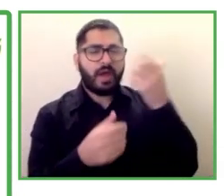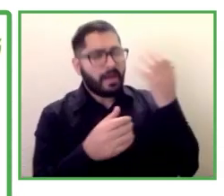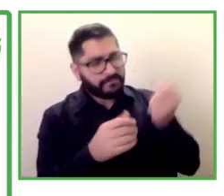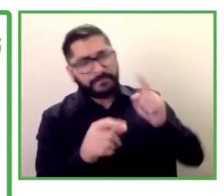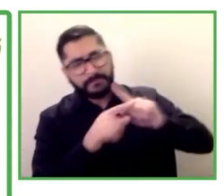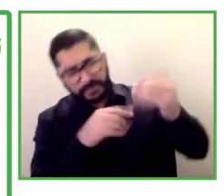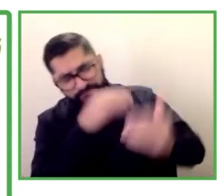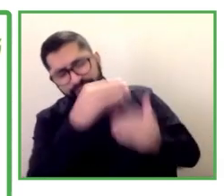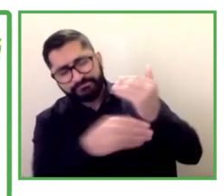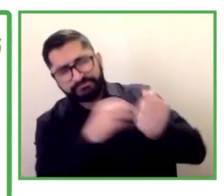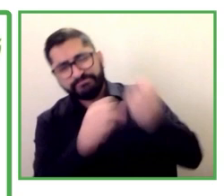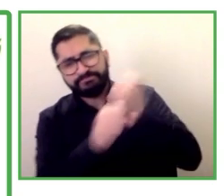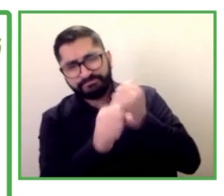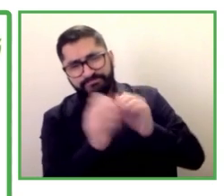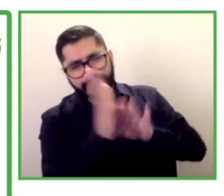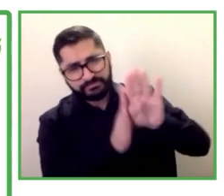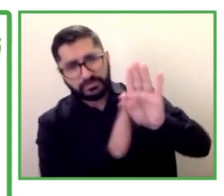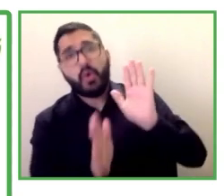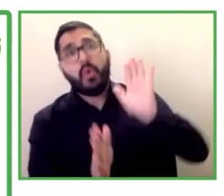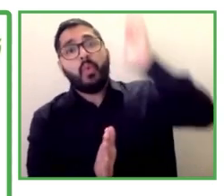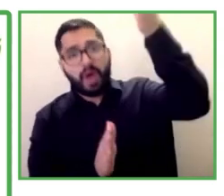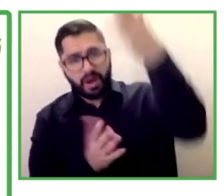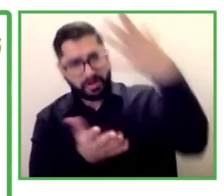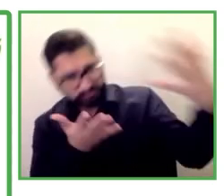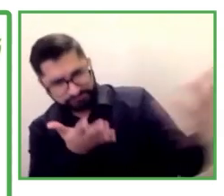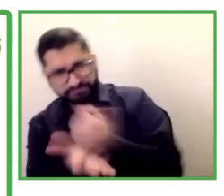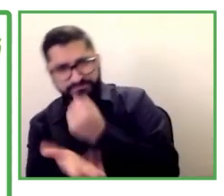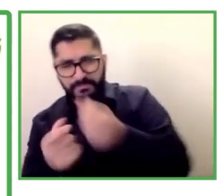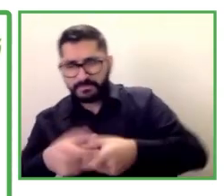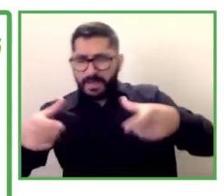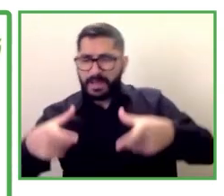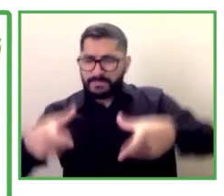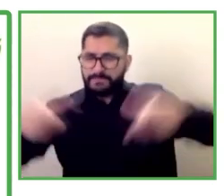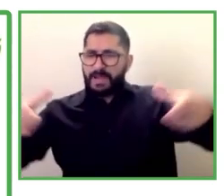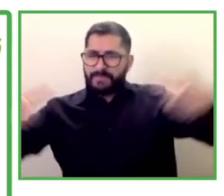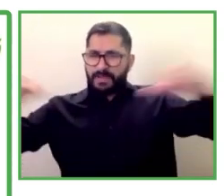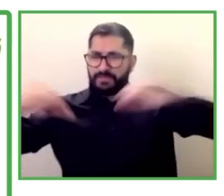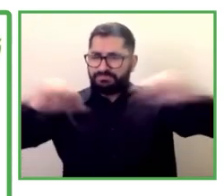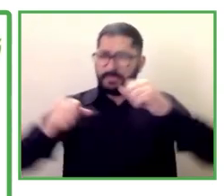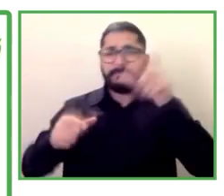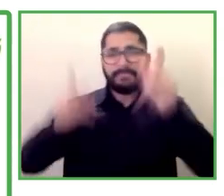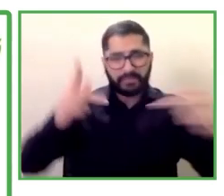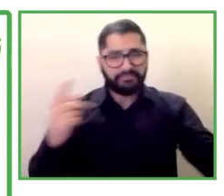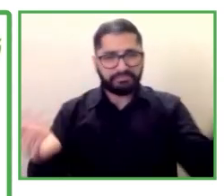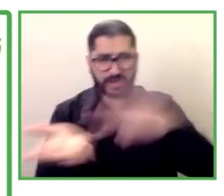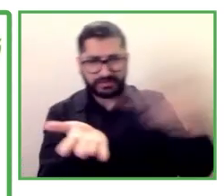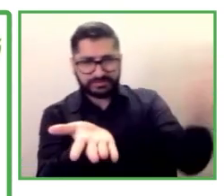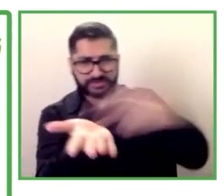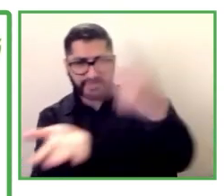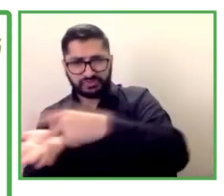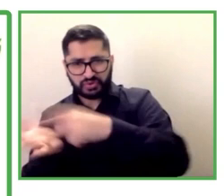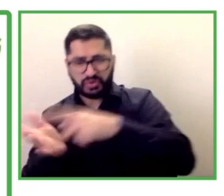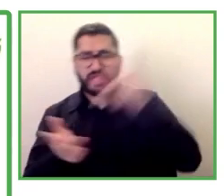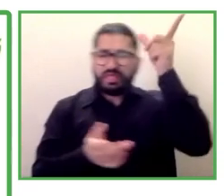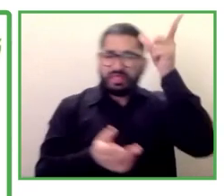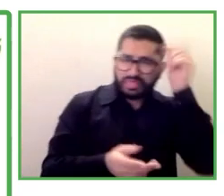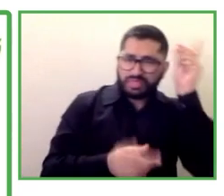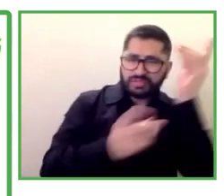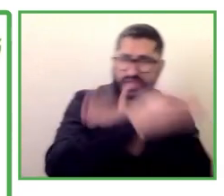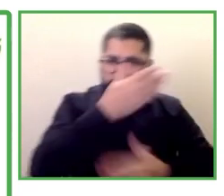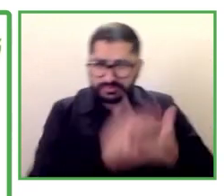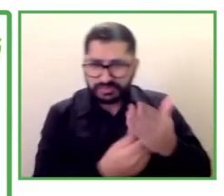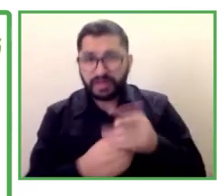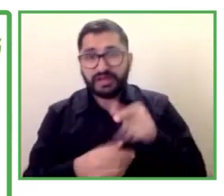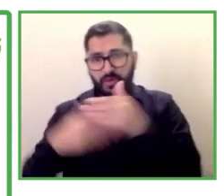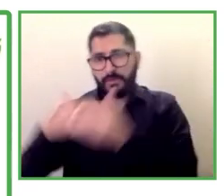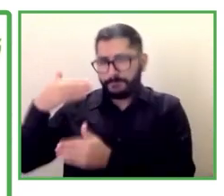futuro una mayor participación de las personas con discapacidad intelectual en estos procesos selectivos la oferta de empleo